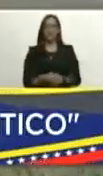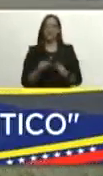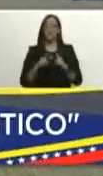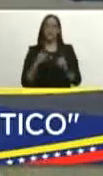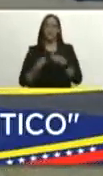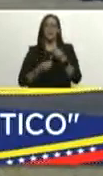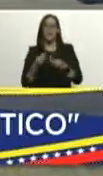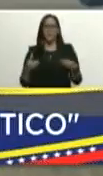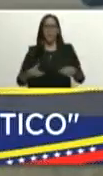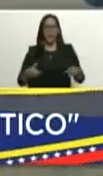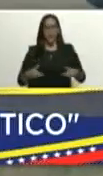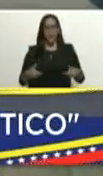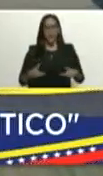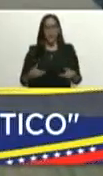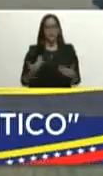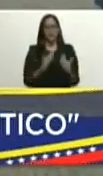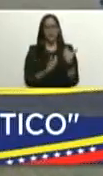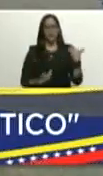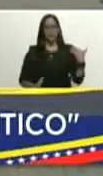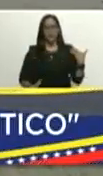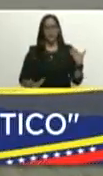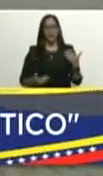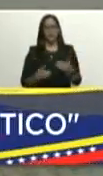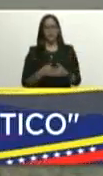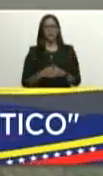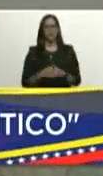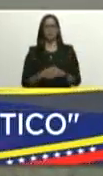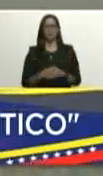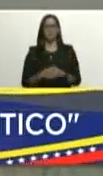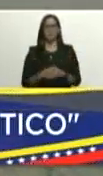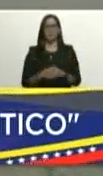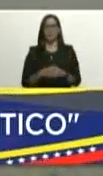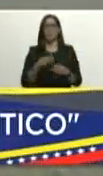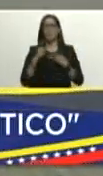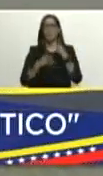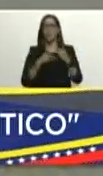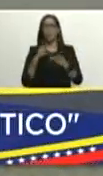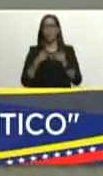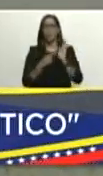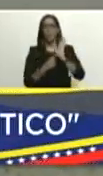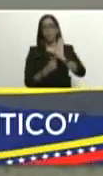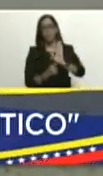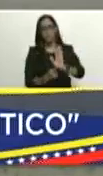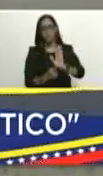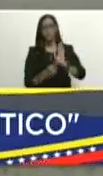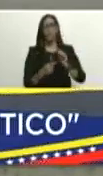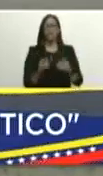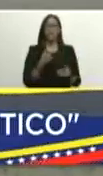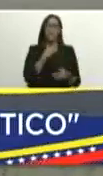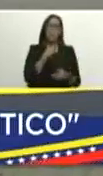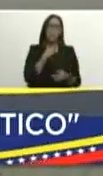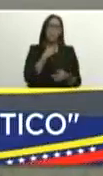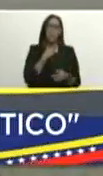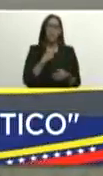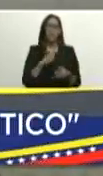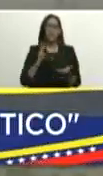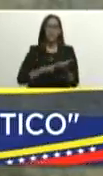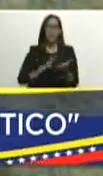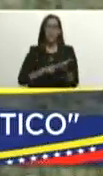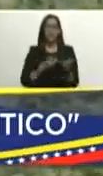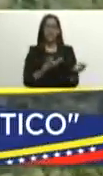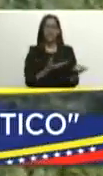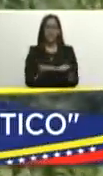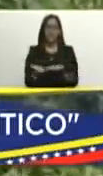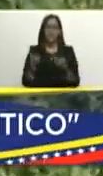esfuerzo, presidente, el producto está aquí a la vista, nos fuera encantado realmente recibirlo aquí